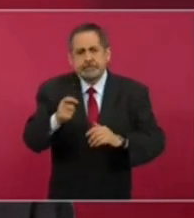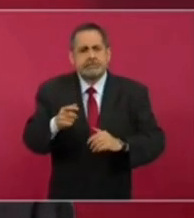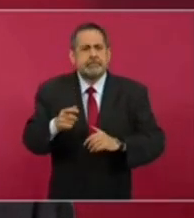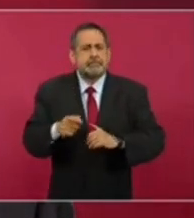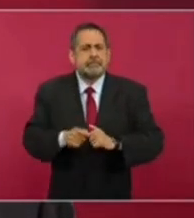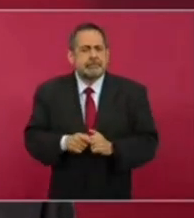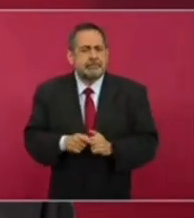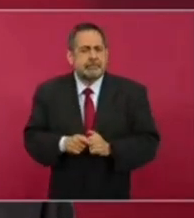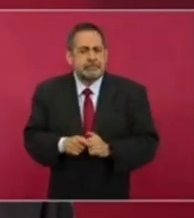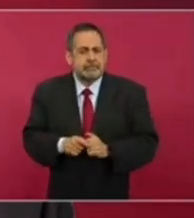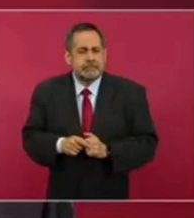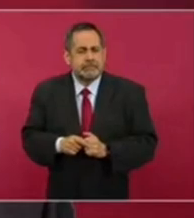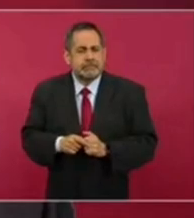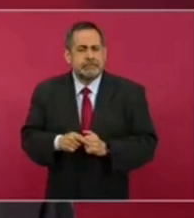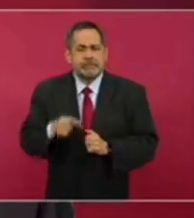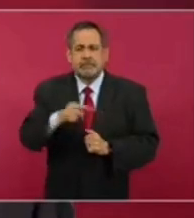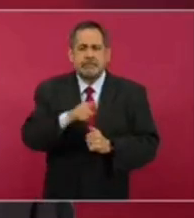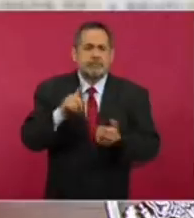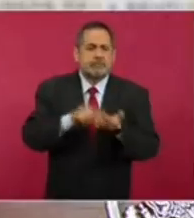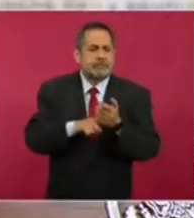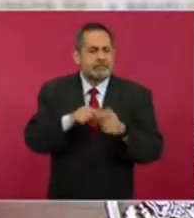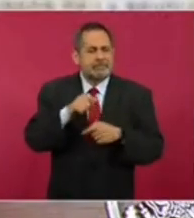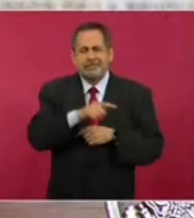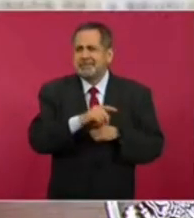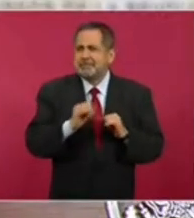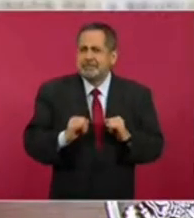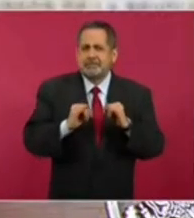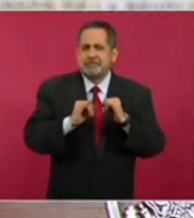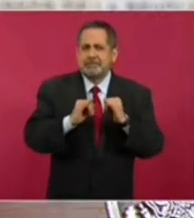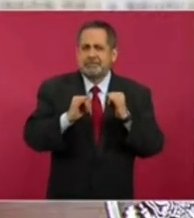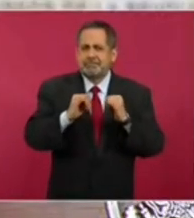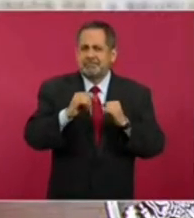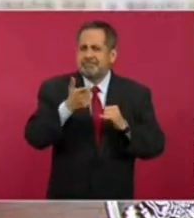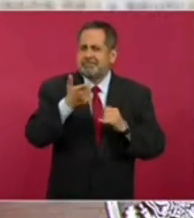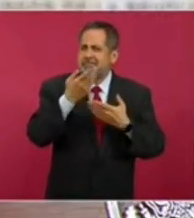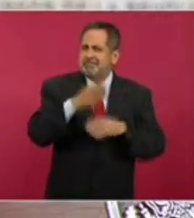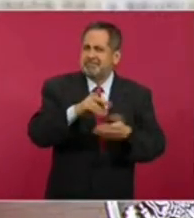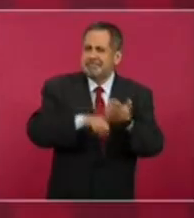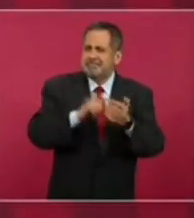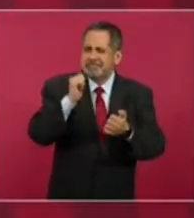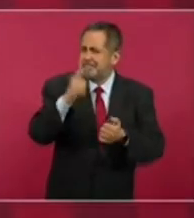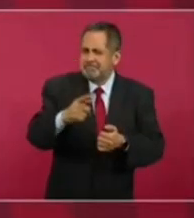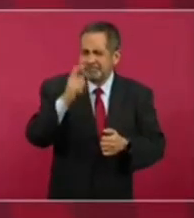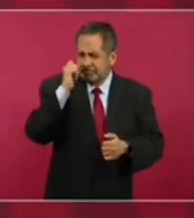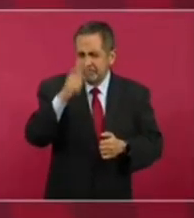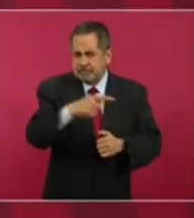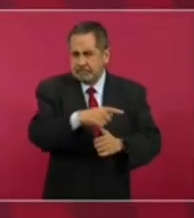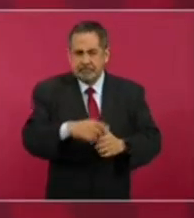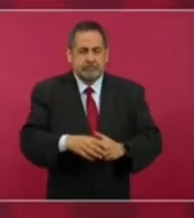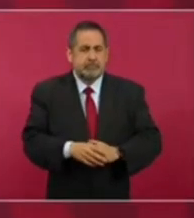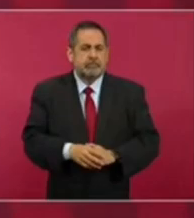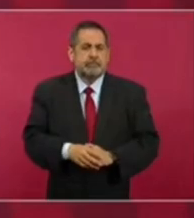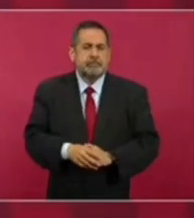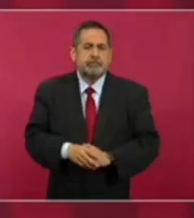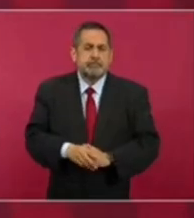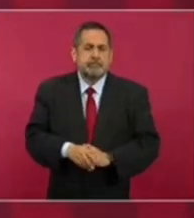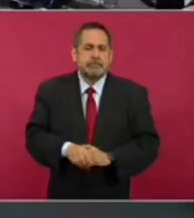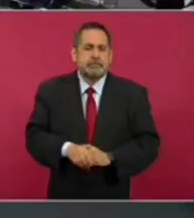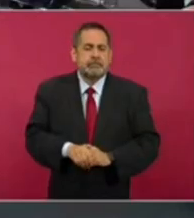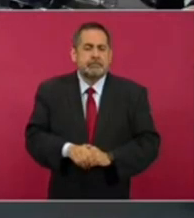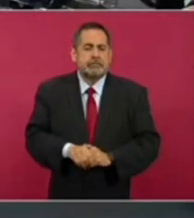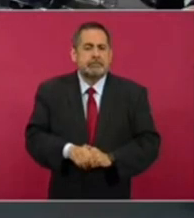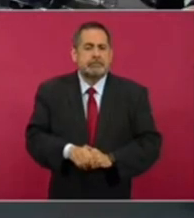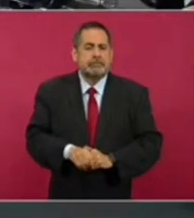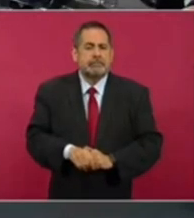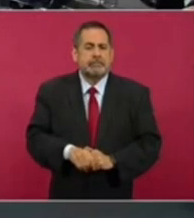una institución financiera. ¿Usted decidió que podrían dar esta libertad